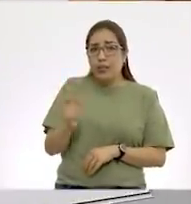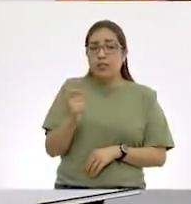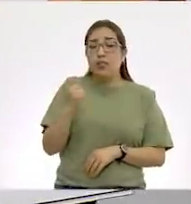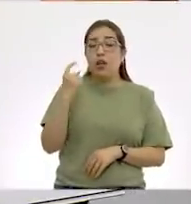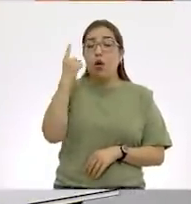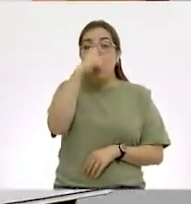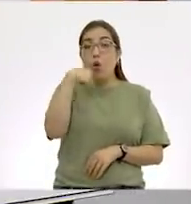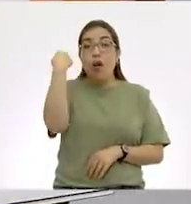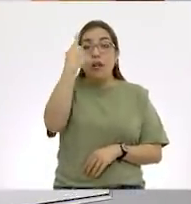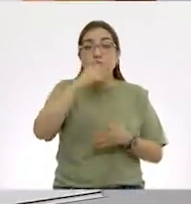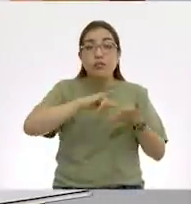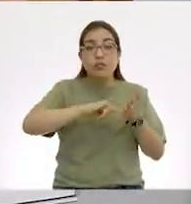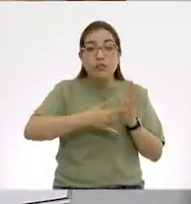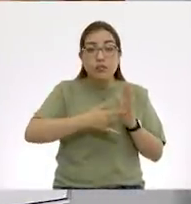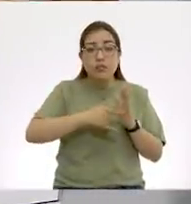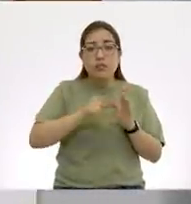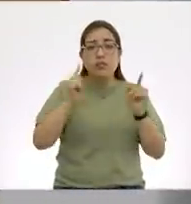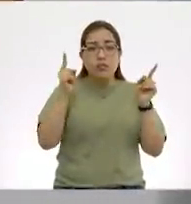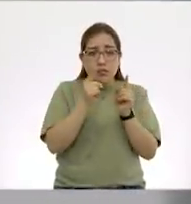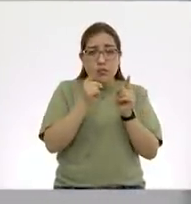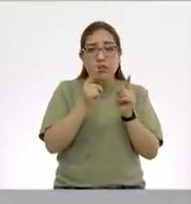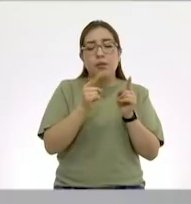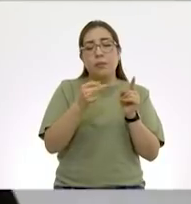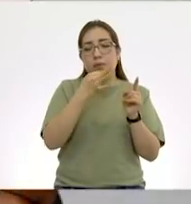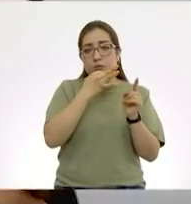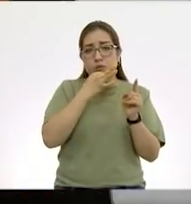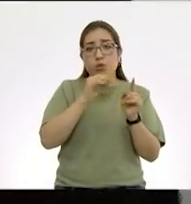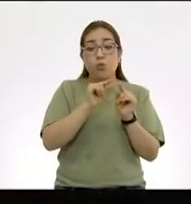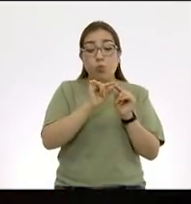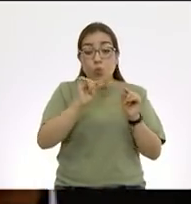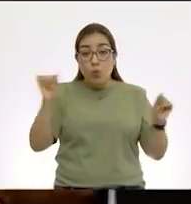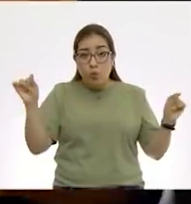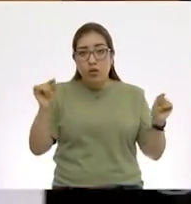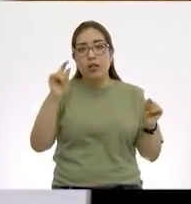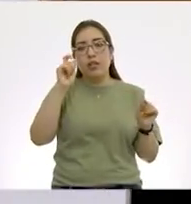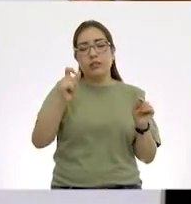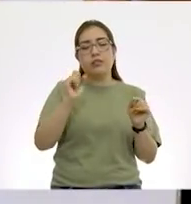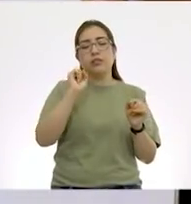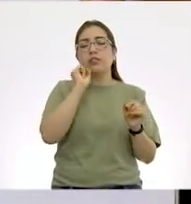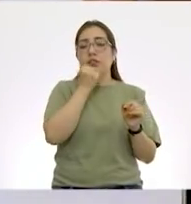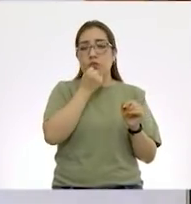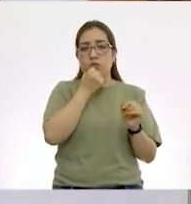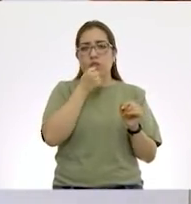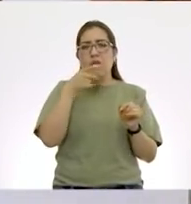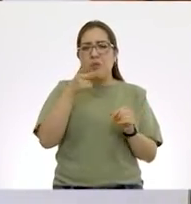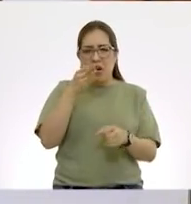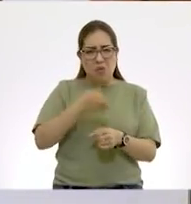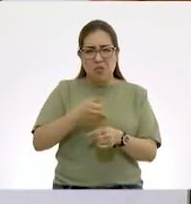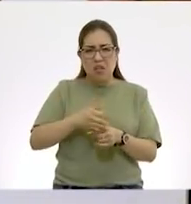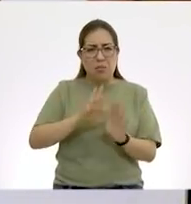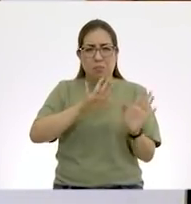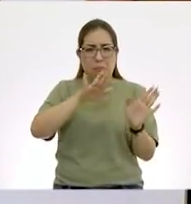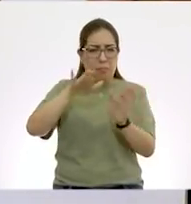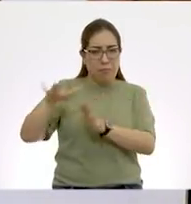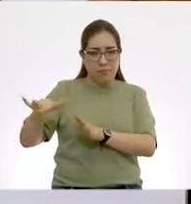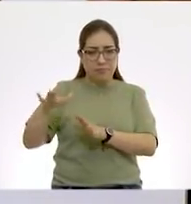esta va a marcar los minutos, y nada más pequeña los segundos. Pero para este ejercicio no le vamos a hacer mucho caso. ¿De acuerdo?